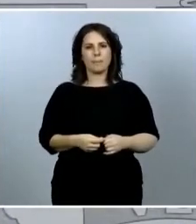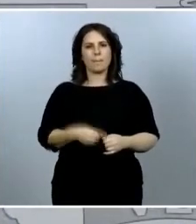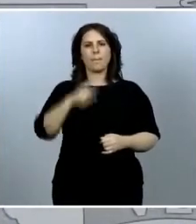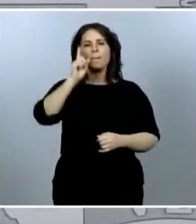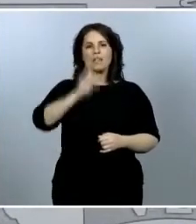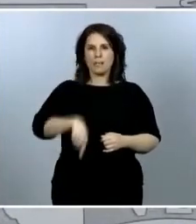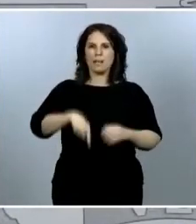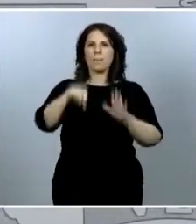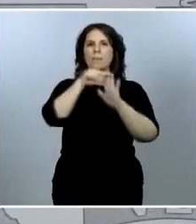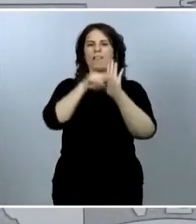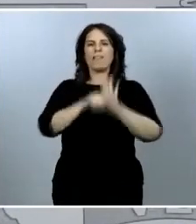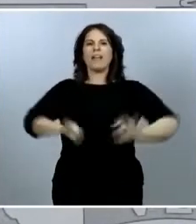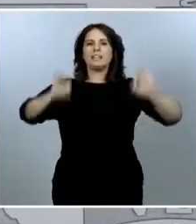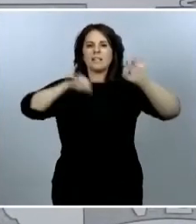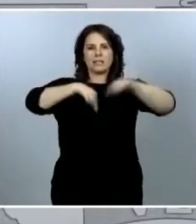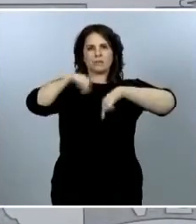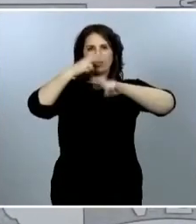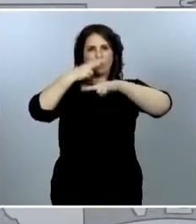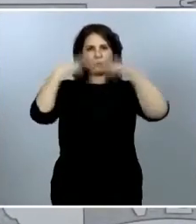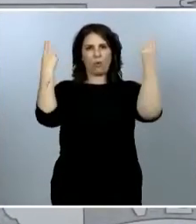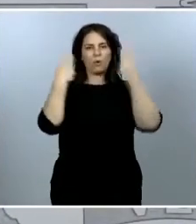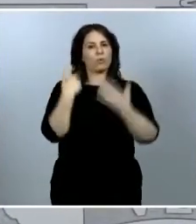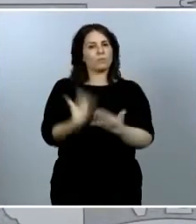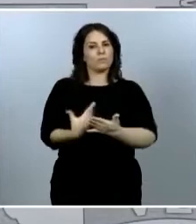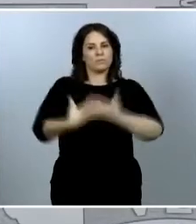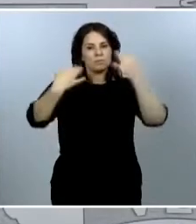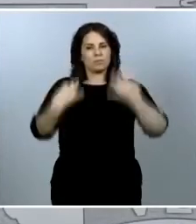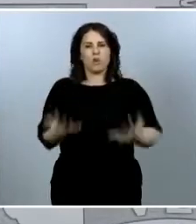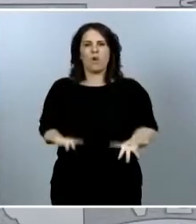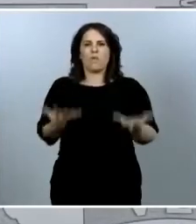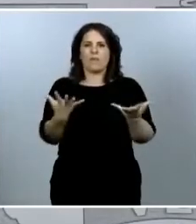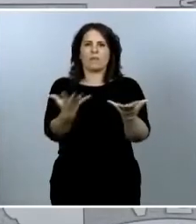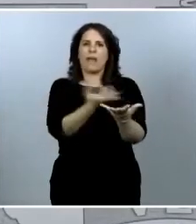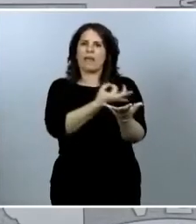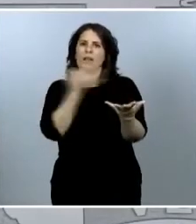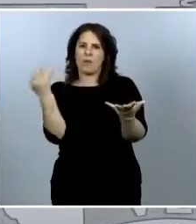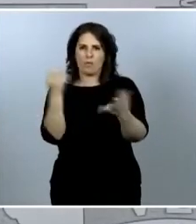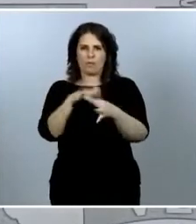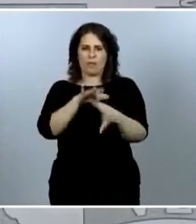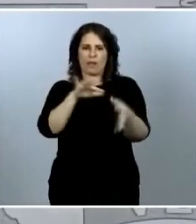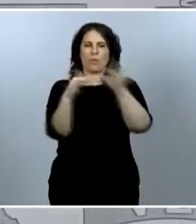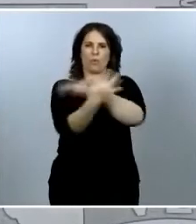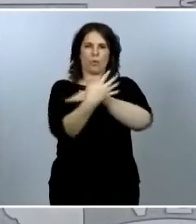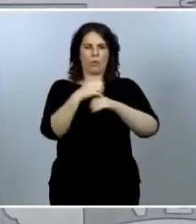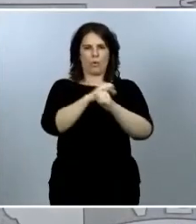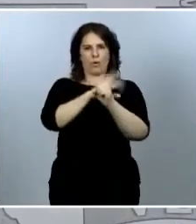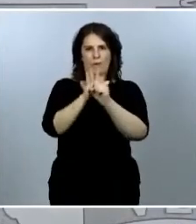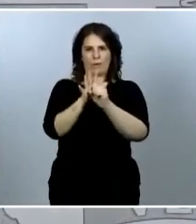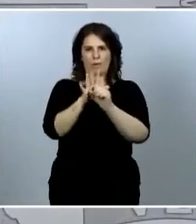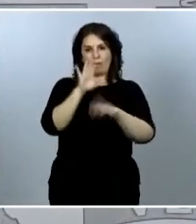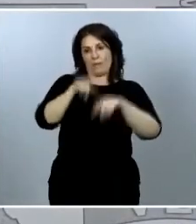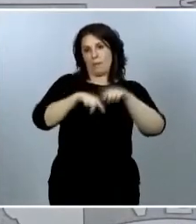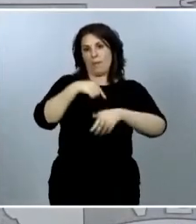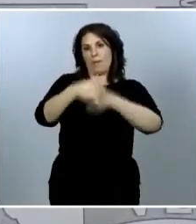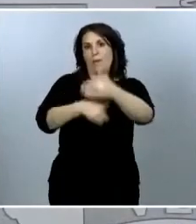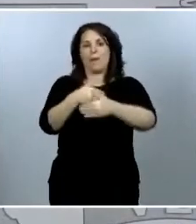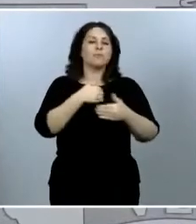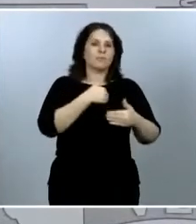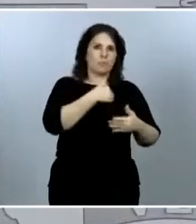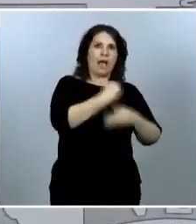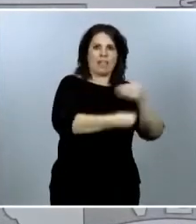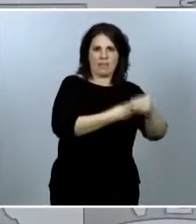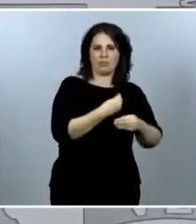para garantizar un nivel de oferta adecuado a la evolución del COVID-19, así como para evitar aglomeraciones.